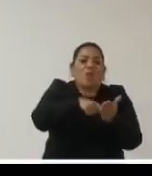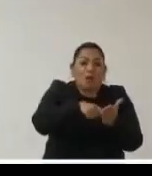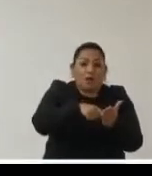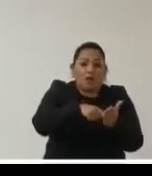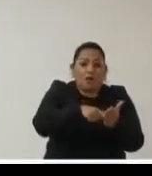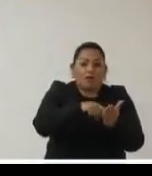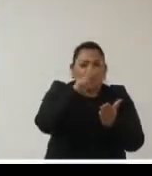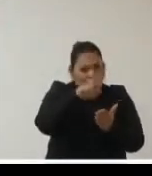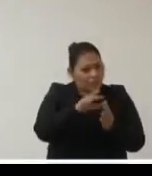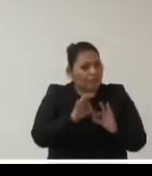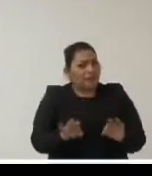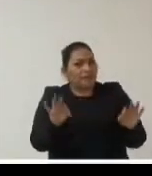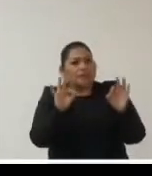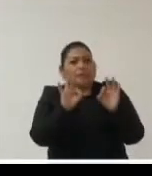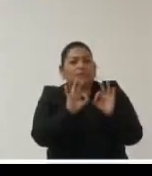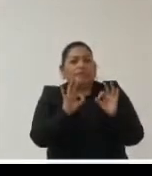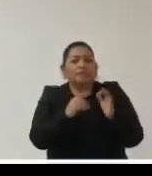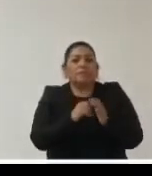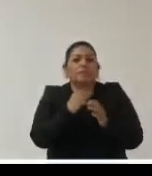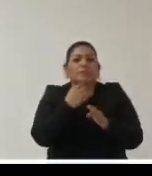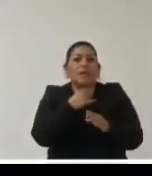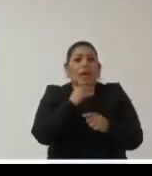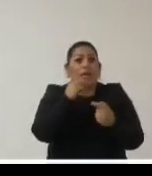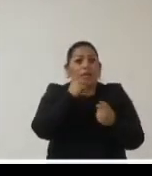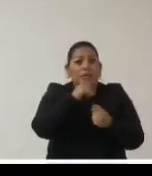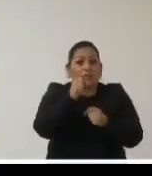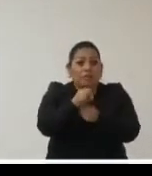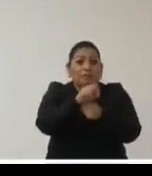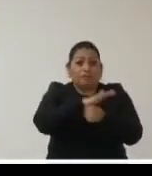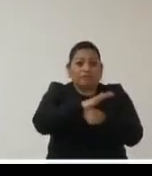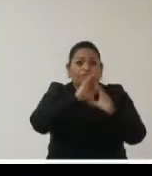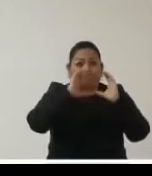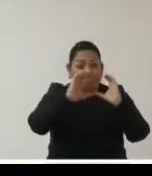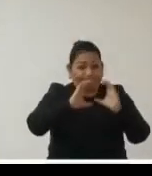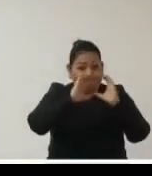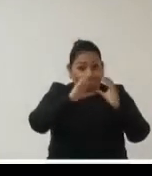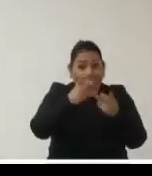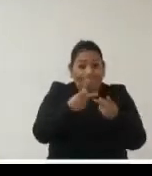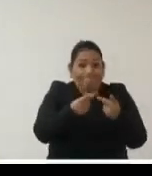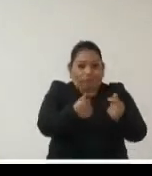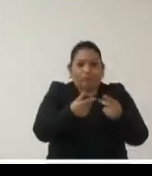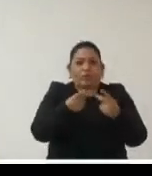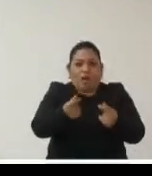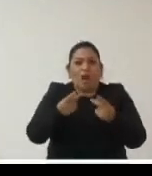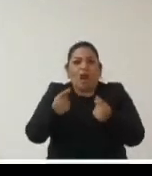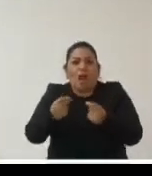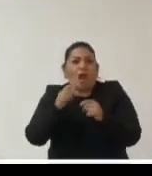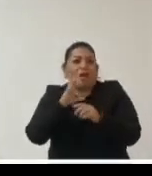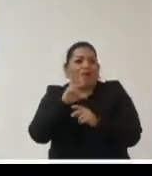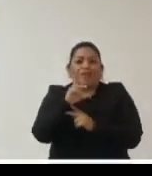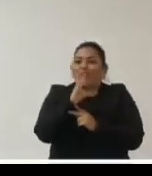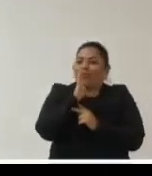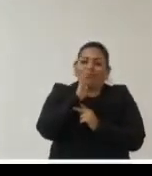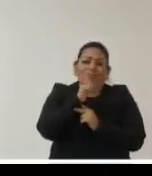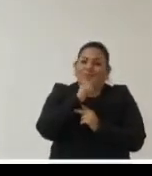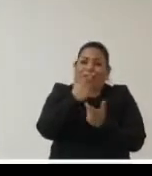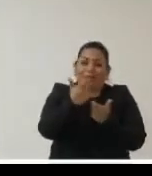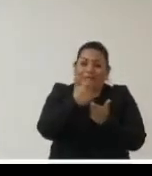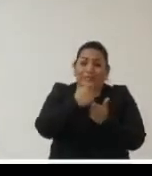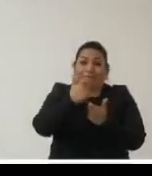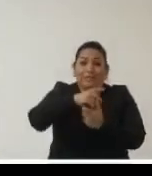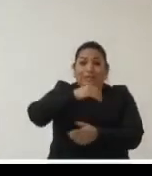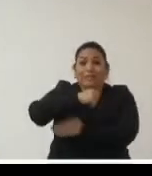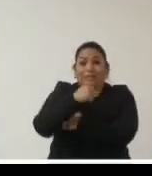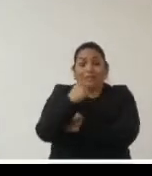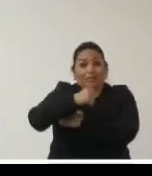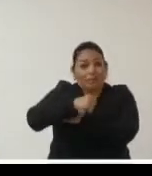muy importante en estos estados de pandemia pues cuidar el gasto lo más que se pueda porque el gasto es poco y la necesidad